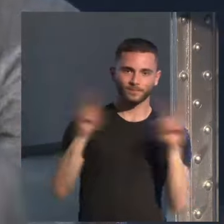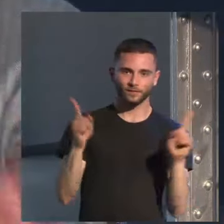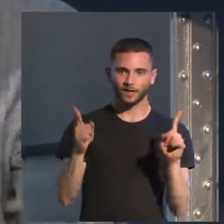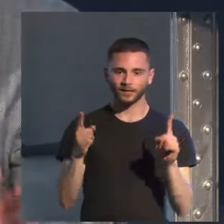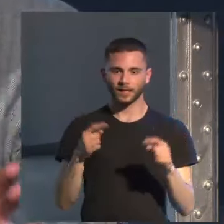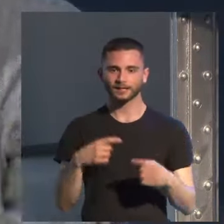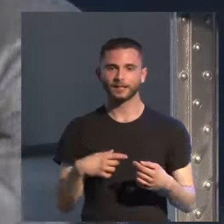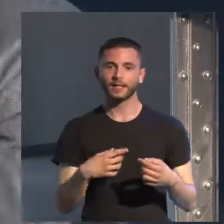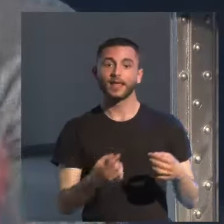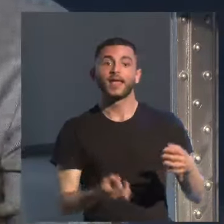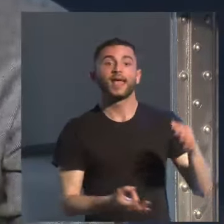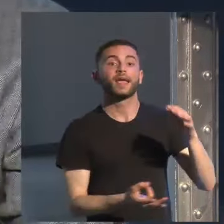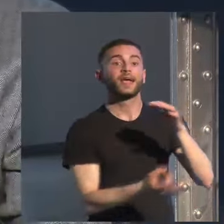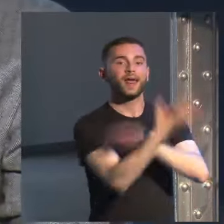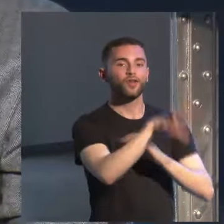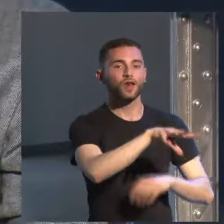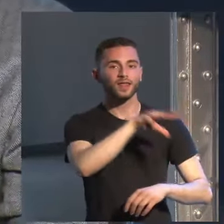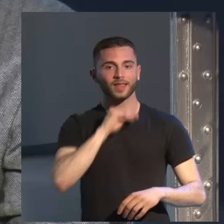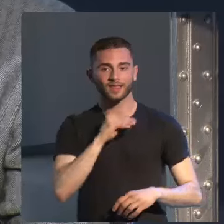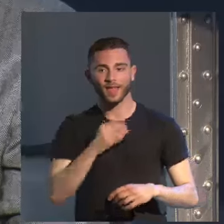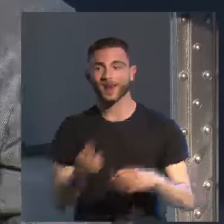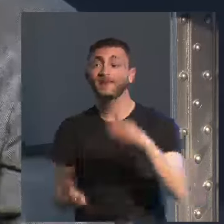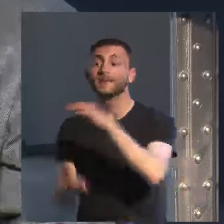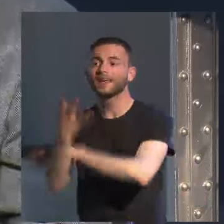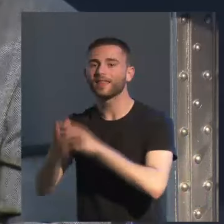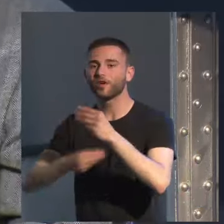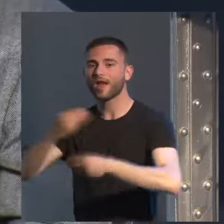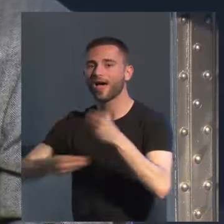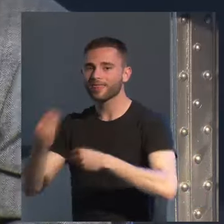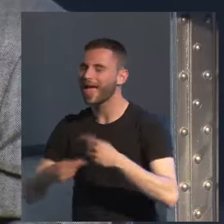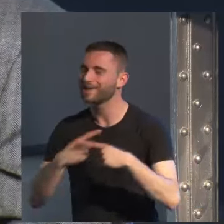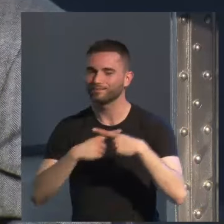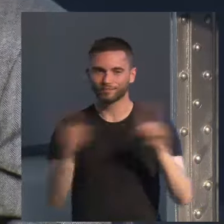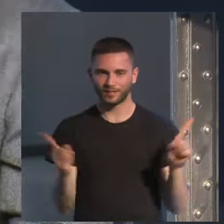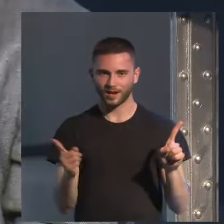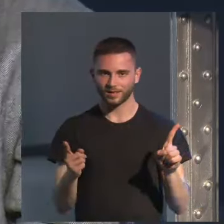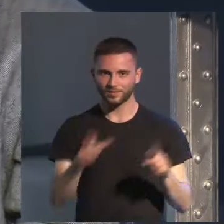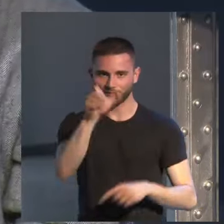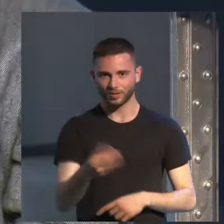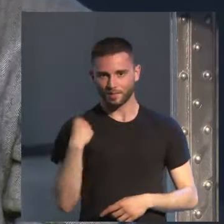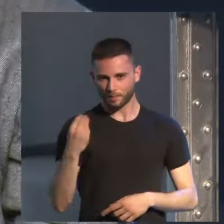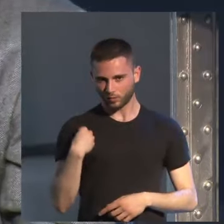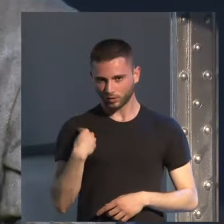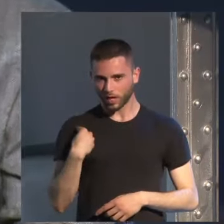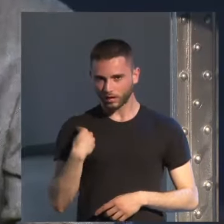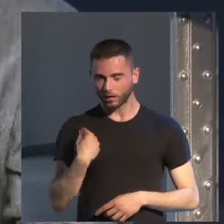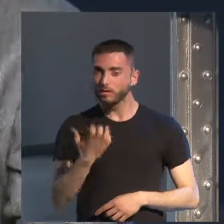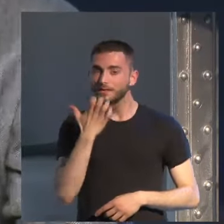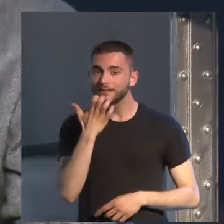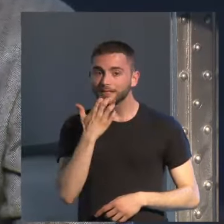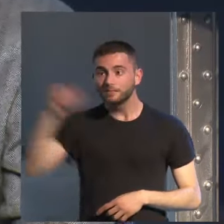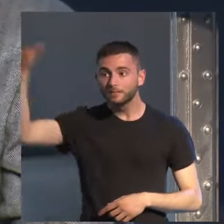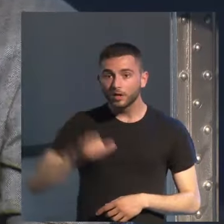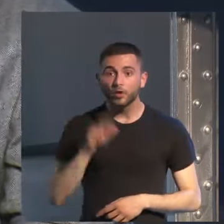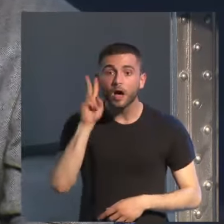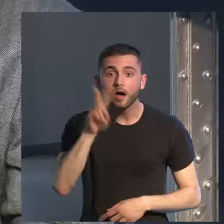la creación y de realizar la creación completamente distinta y alguien me ha preguntado eh bueno y cuando veamos estas